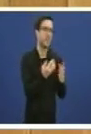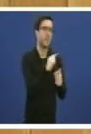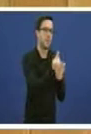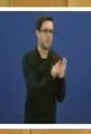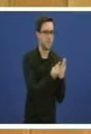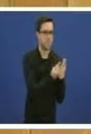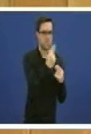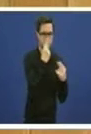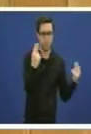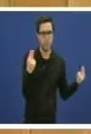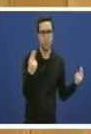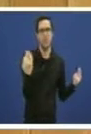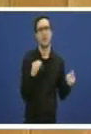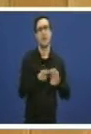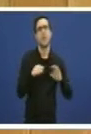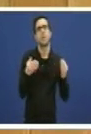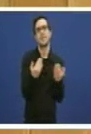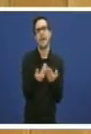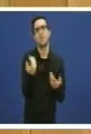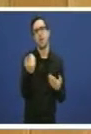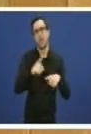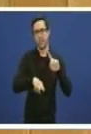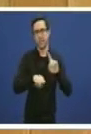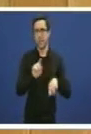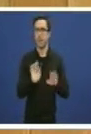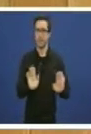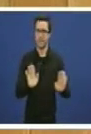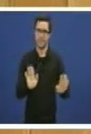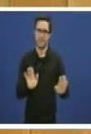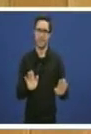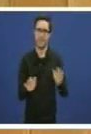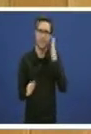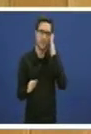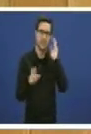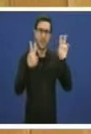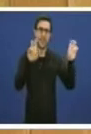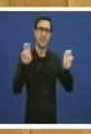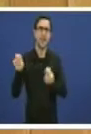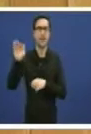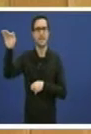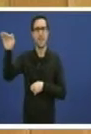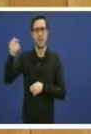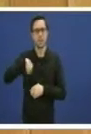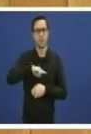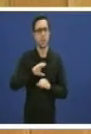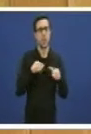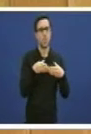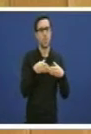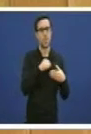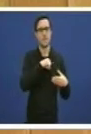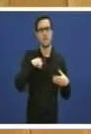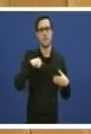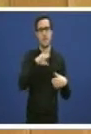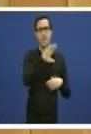con matices no relativo a asistencia sanitaria aos extranseiros non somos as comunidades autónomas as que decidimos